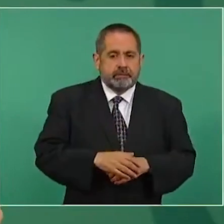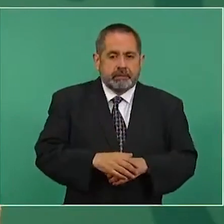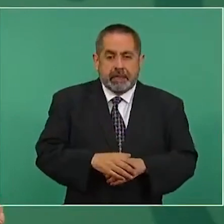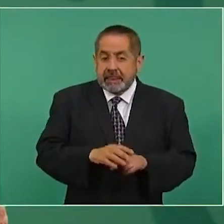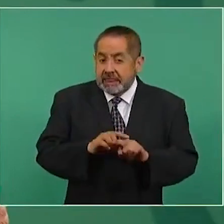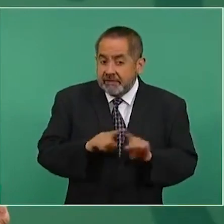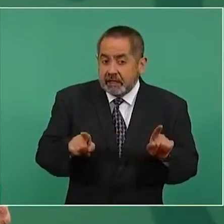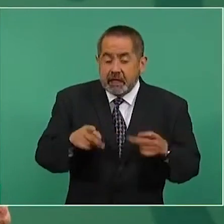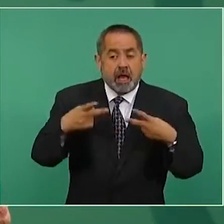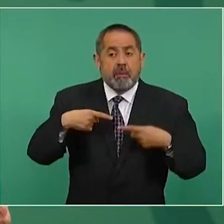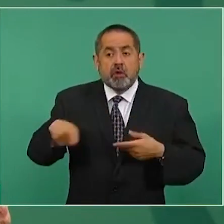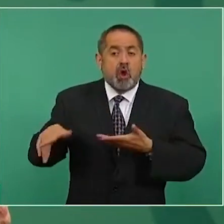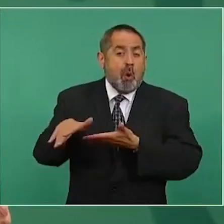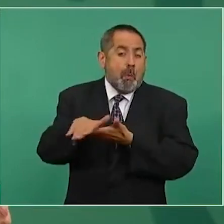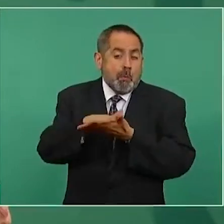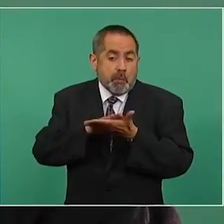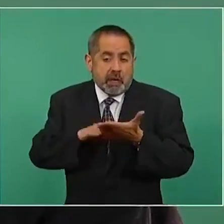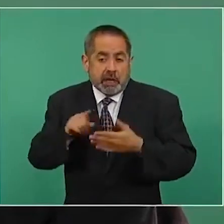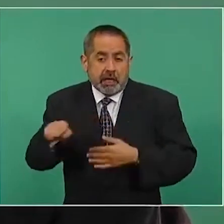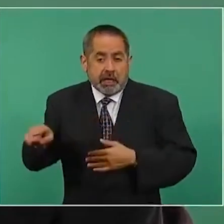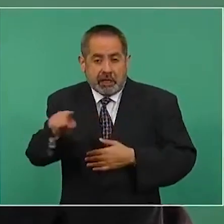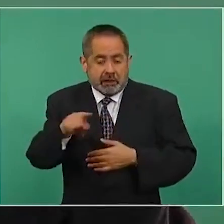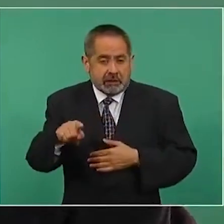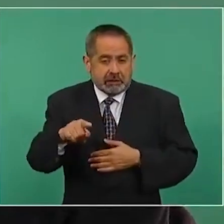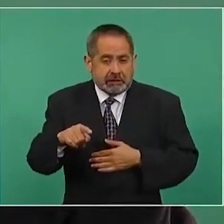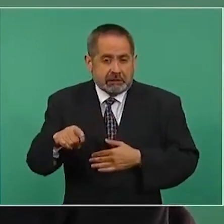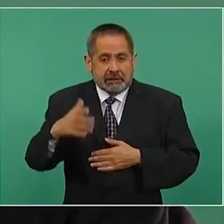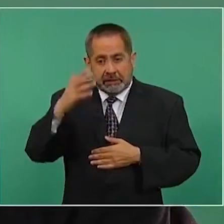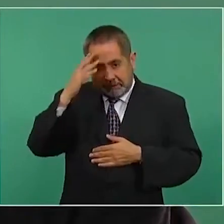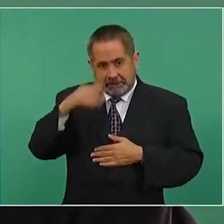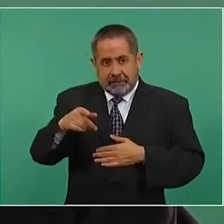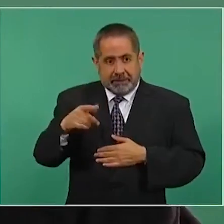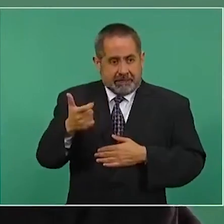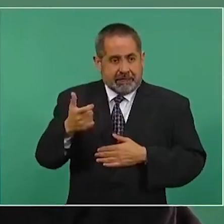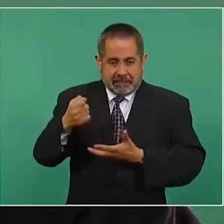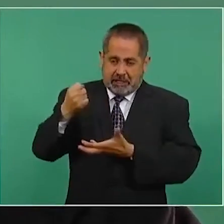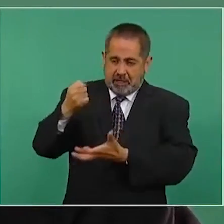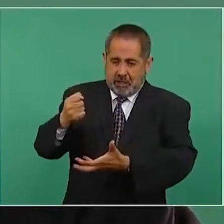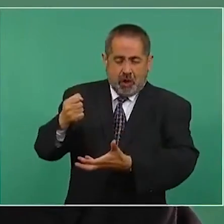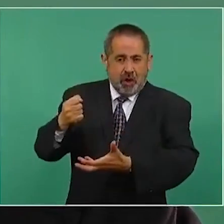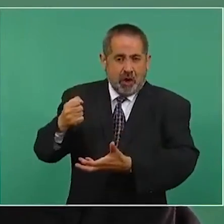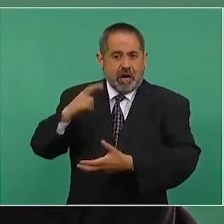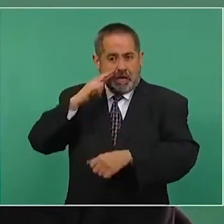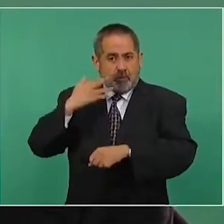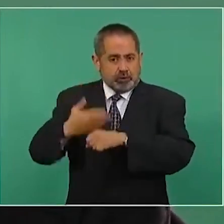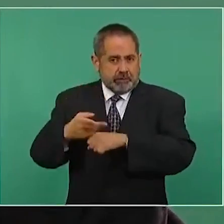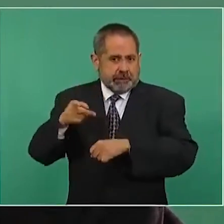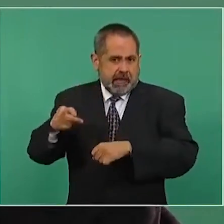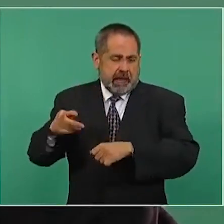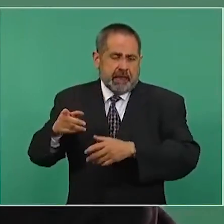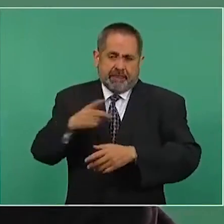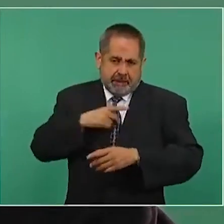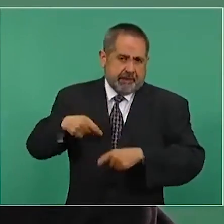humilde, aún sabiendo de qué es dinero del presupuesto y qué es una responsabilidad